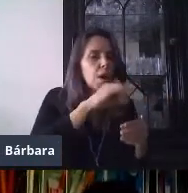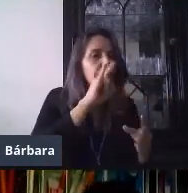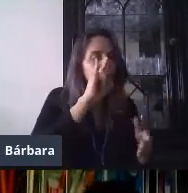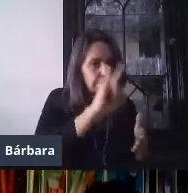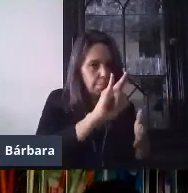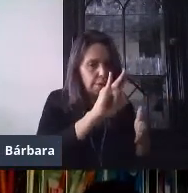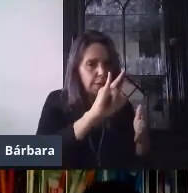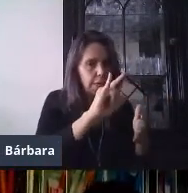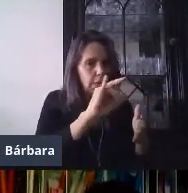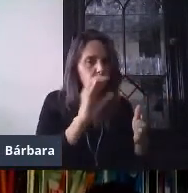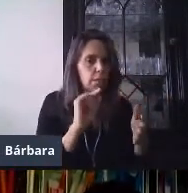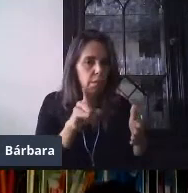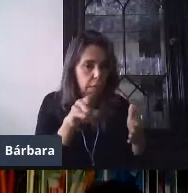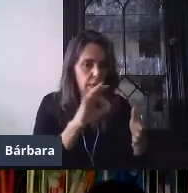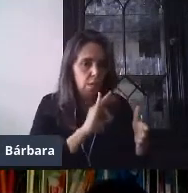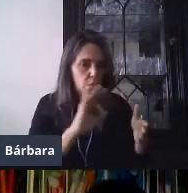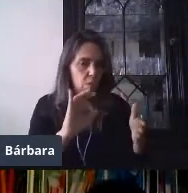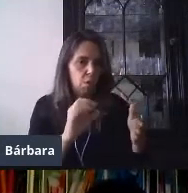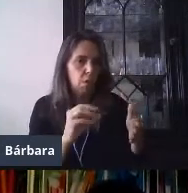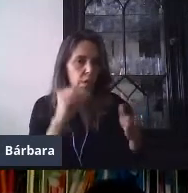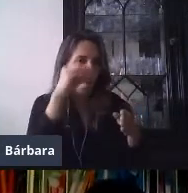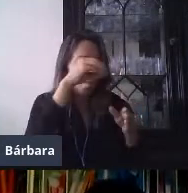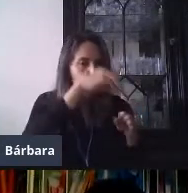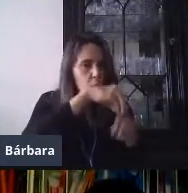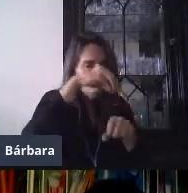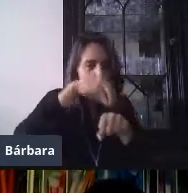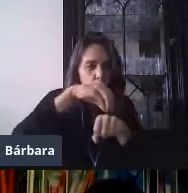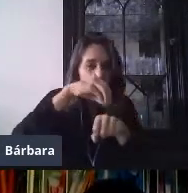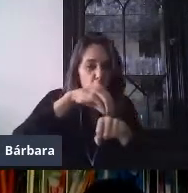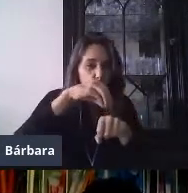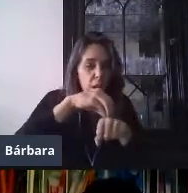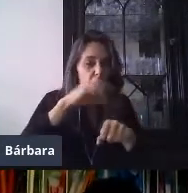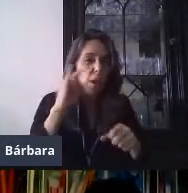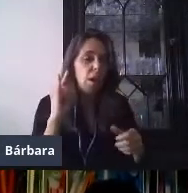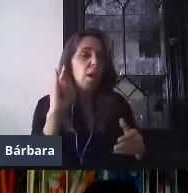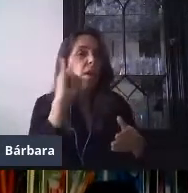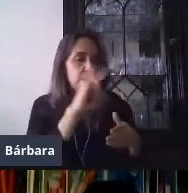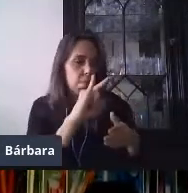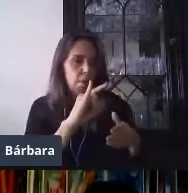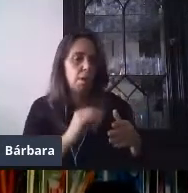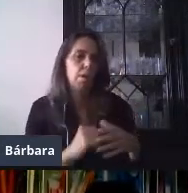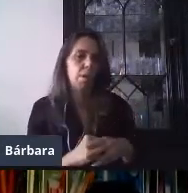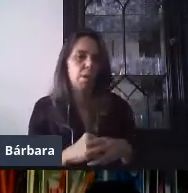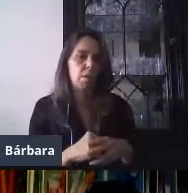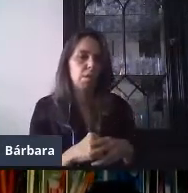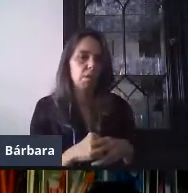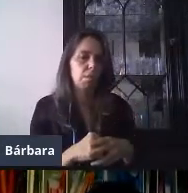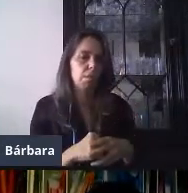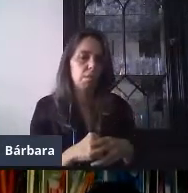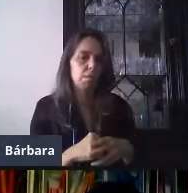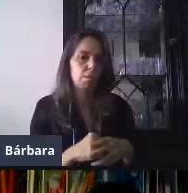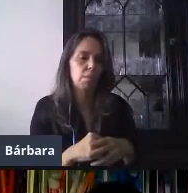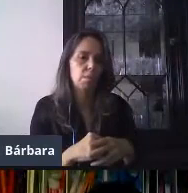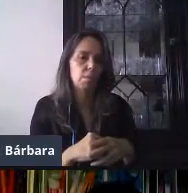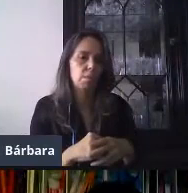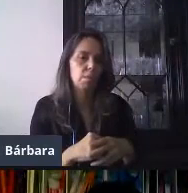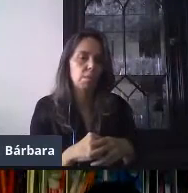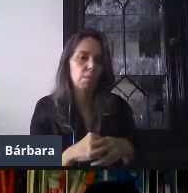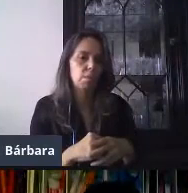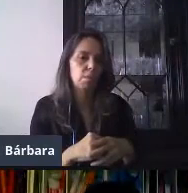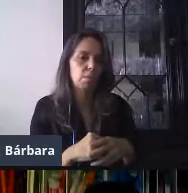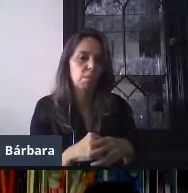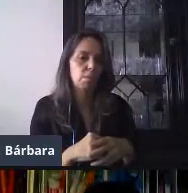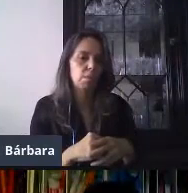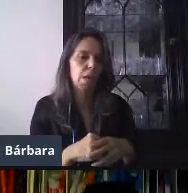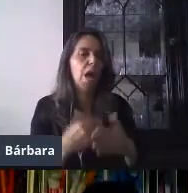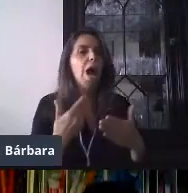Voy a dar clic en él. Y me va a abrir esta siguiente ventana. En este caso, yo ya lo que hice fue también ya